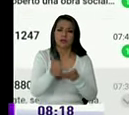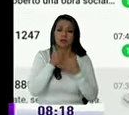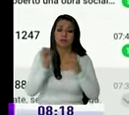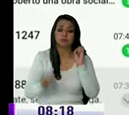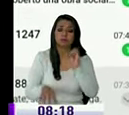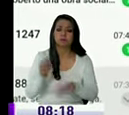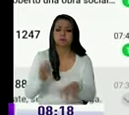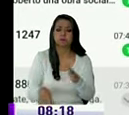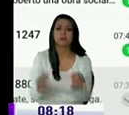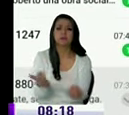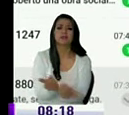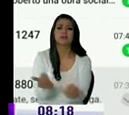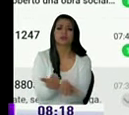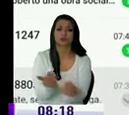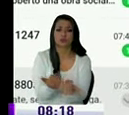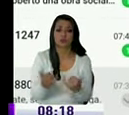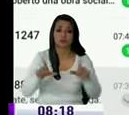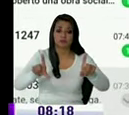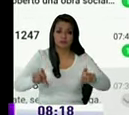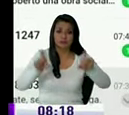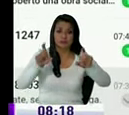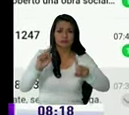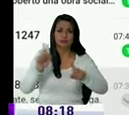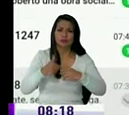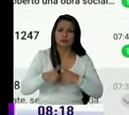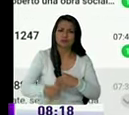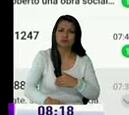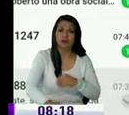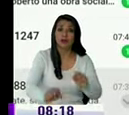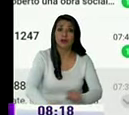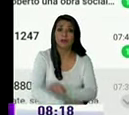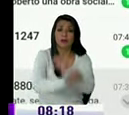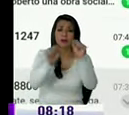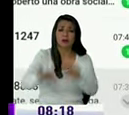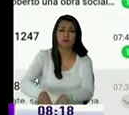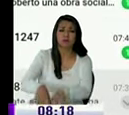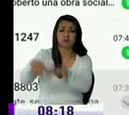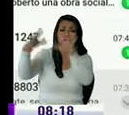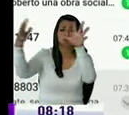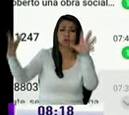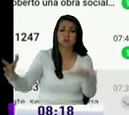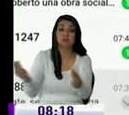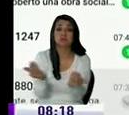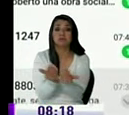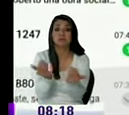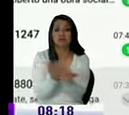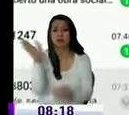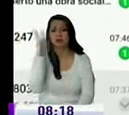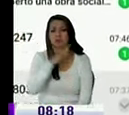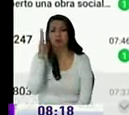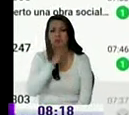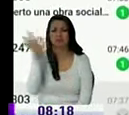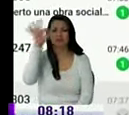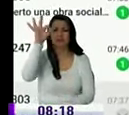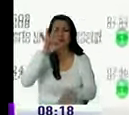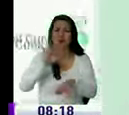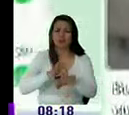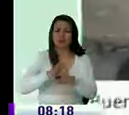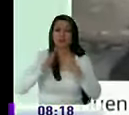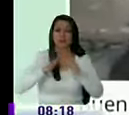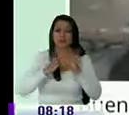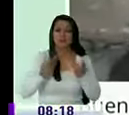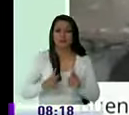basura en las esquinas esta fotografía es solo el comienzo transcurrido la mañana se vuelve una montaña generando mal olor moscas y afectando nuestras